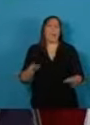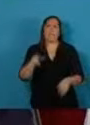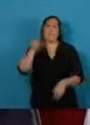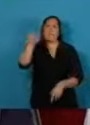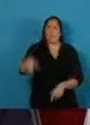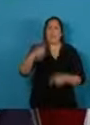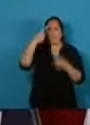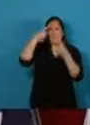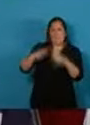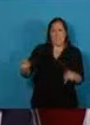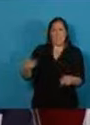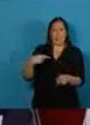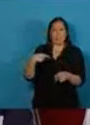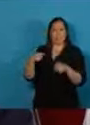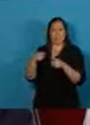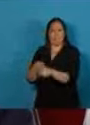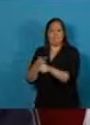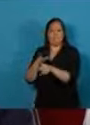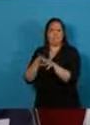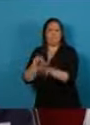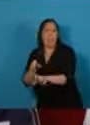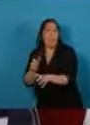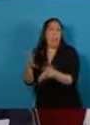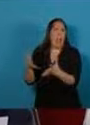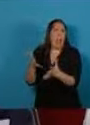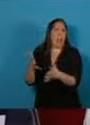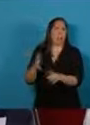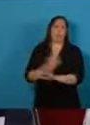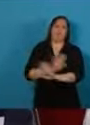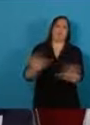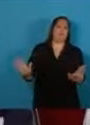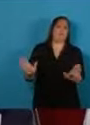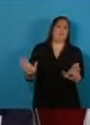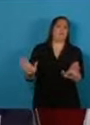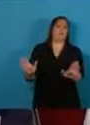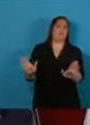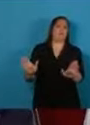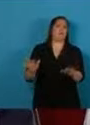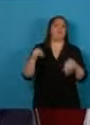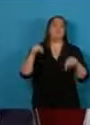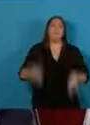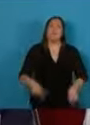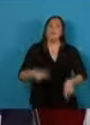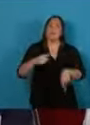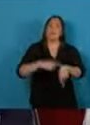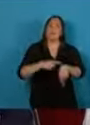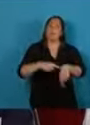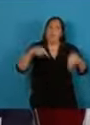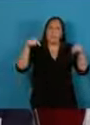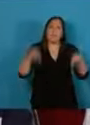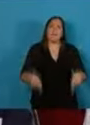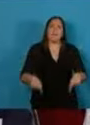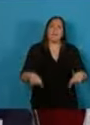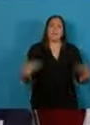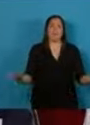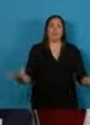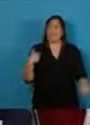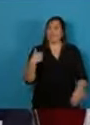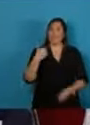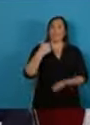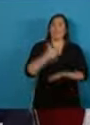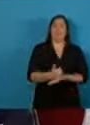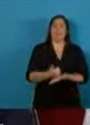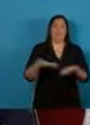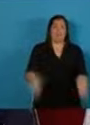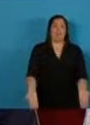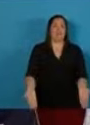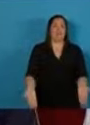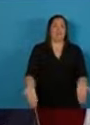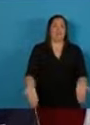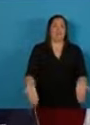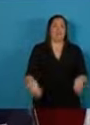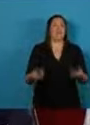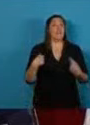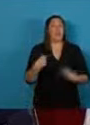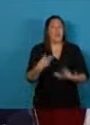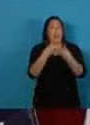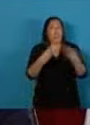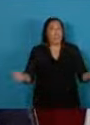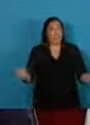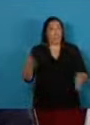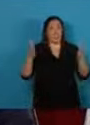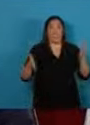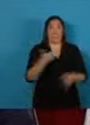al que piensa o se expresa de otro modo nos ha llegado la hora por eso estoy aquí cuando mi mandato